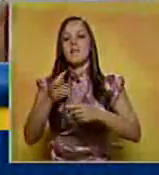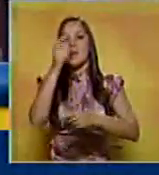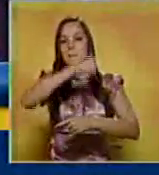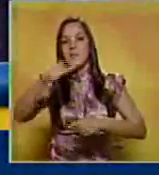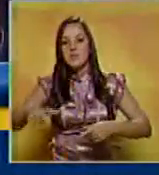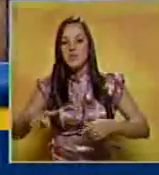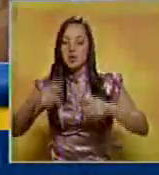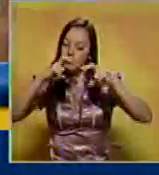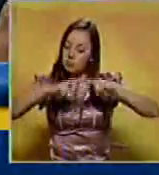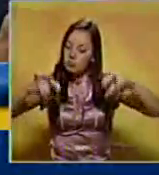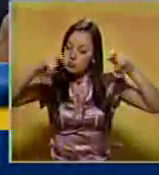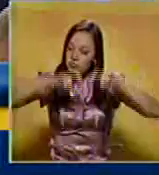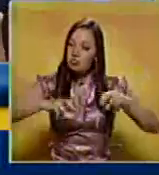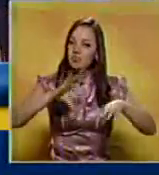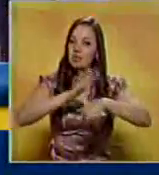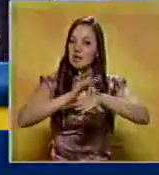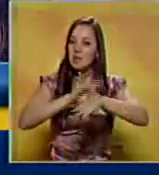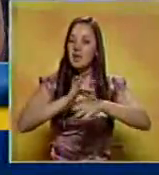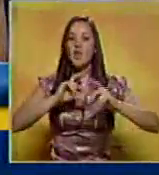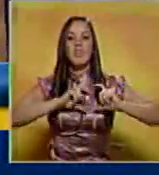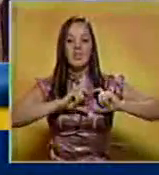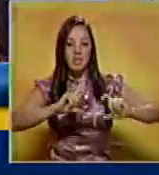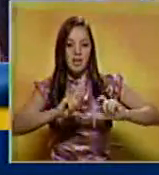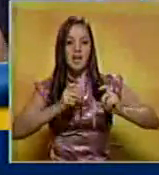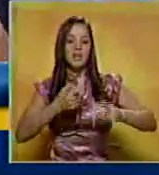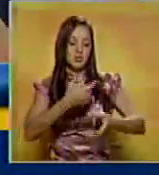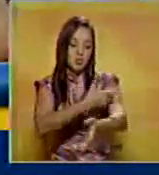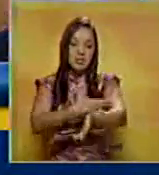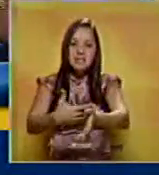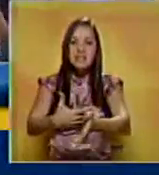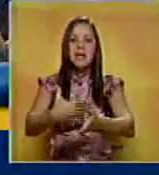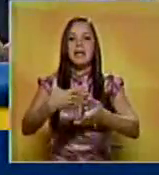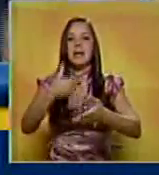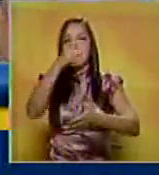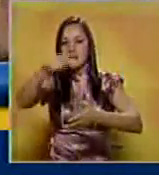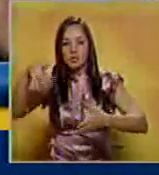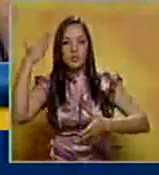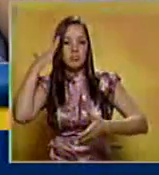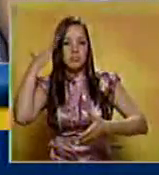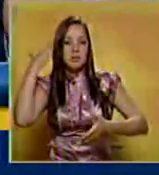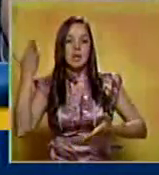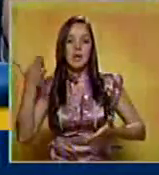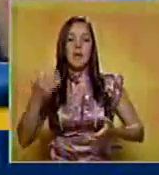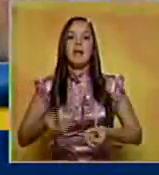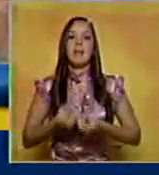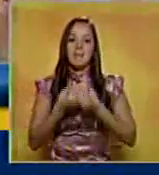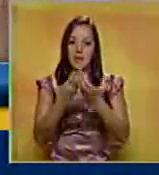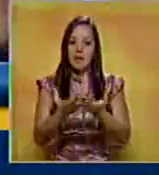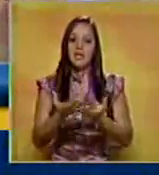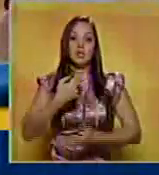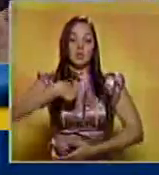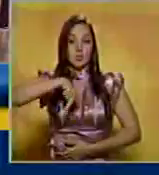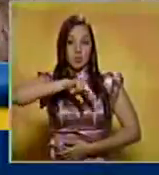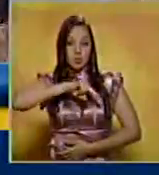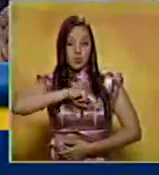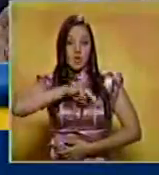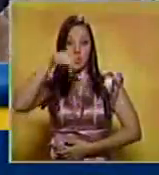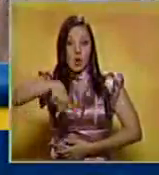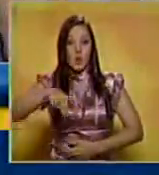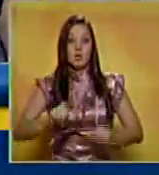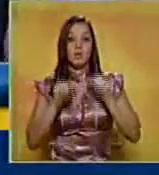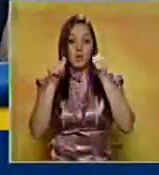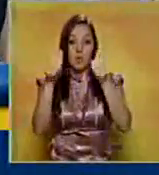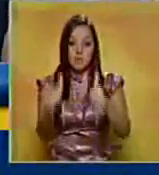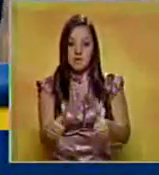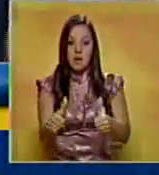de neurología, de cardiovascular, de medicina interna, para garantizarles. Por supuesto que nosotros arrancamos a partir de hoy.